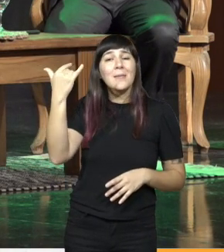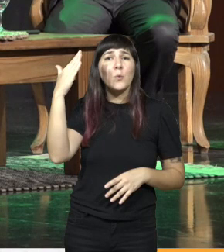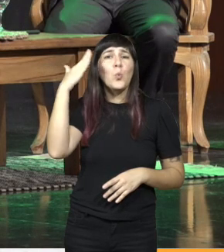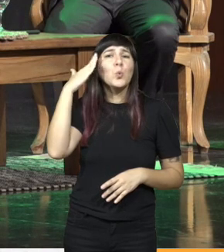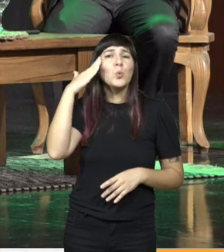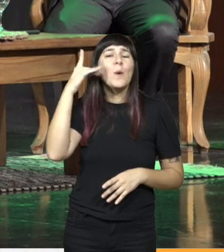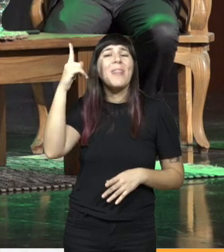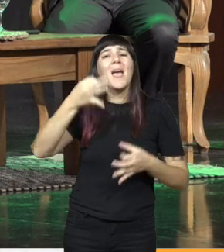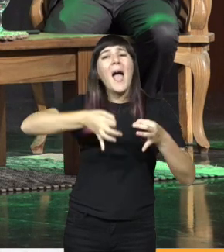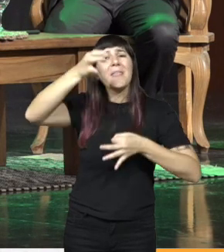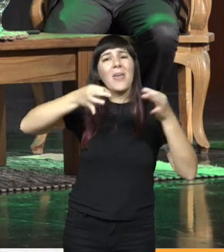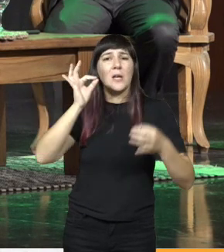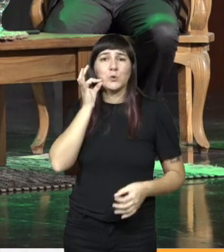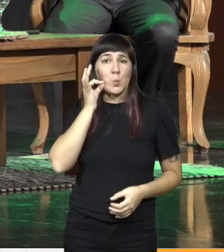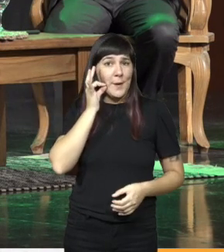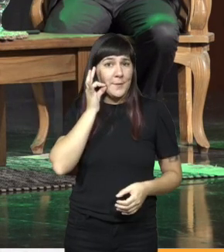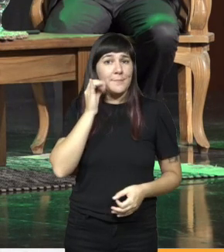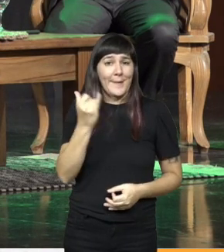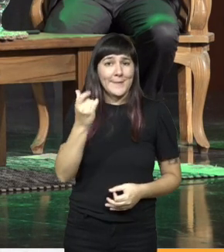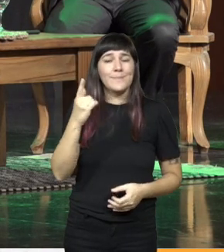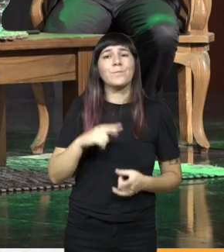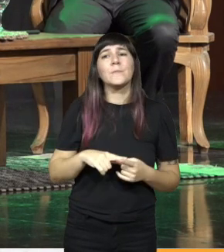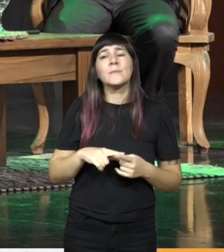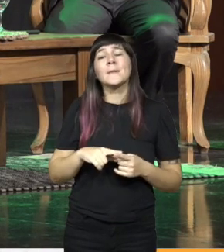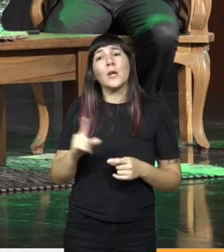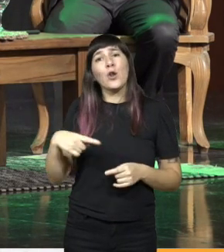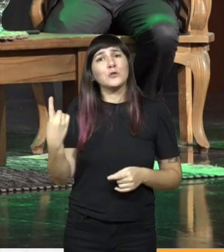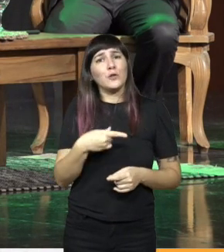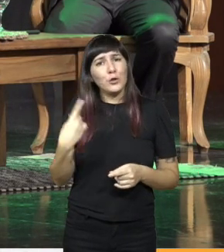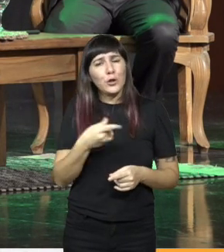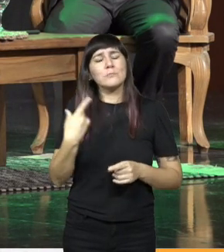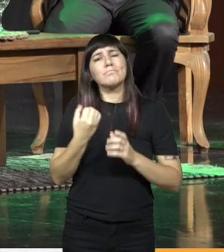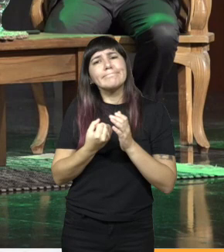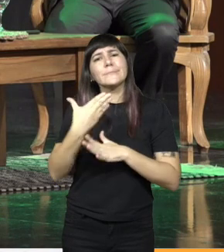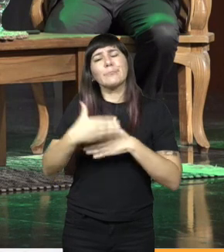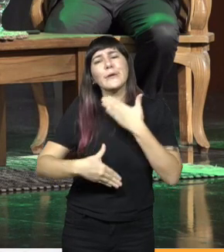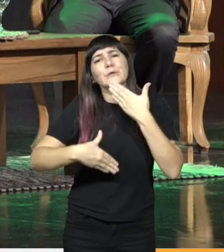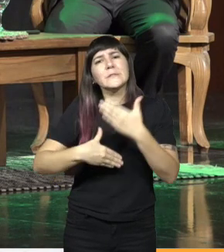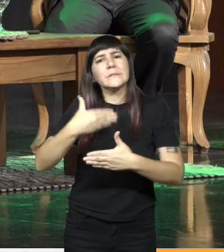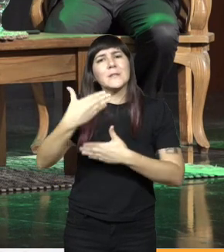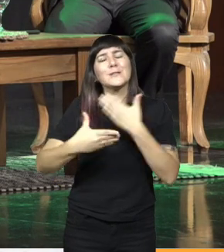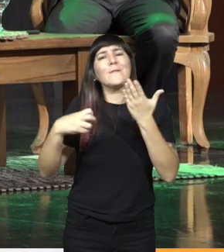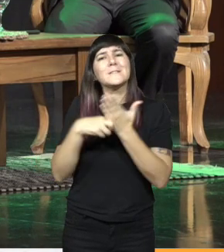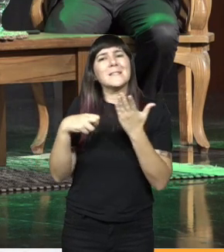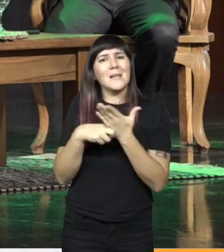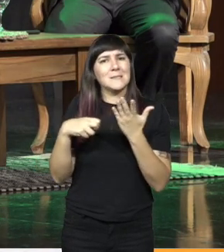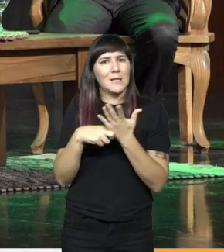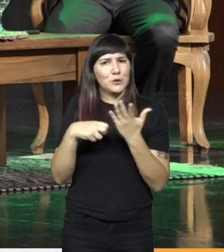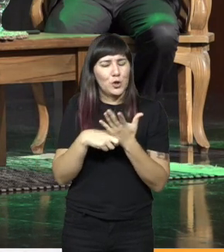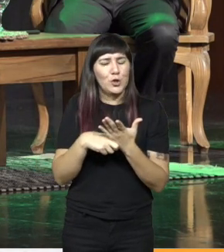de cana de azúcar nosotros iniciamos un proceso de fiscalización